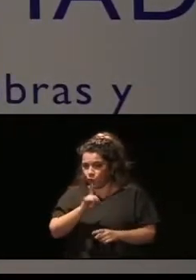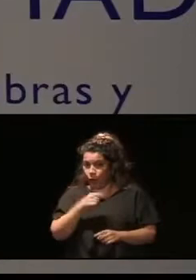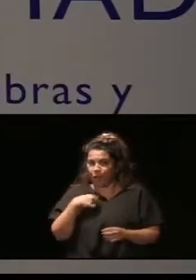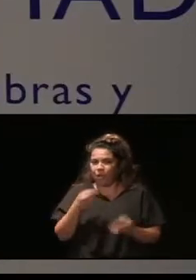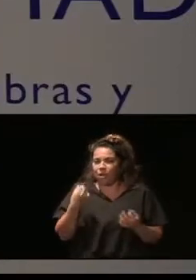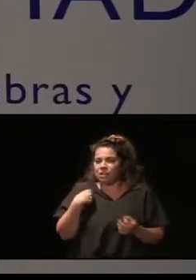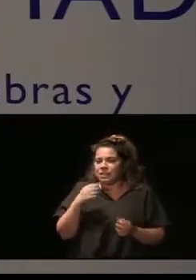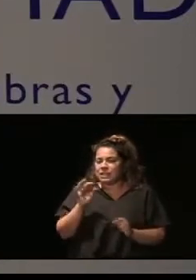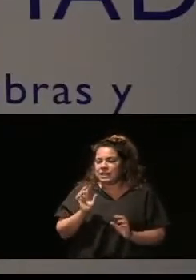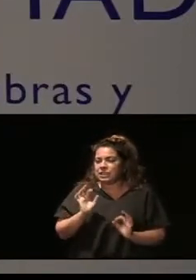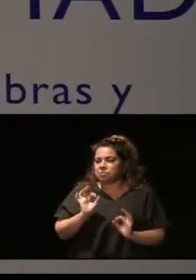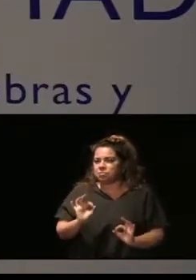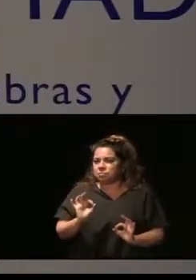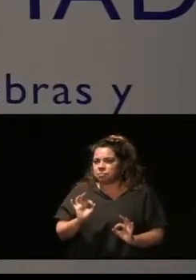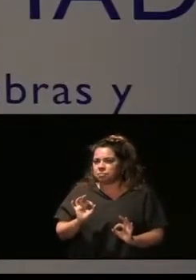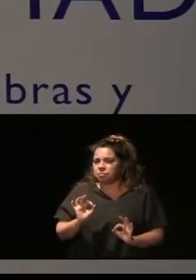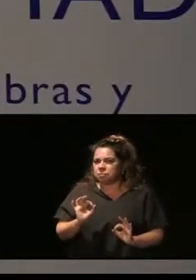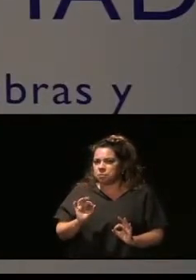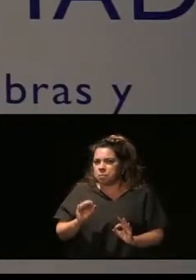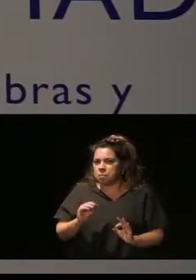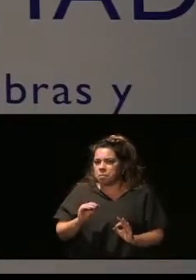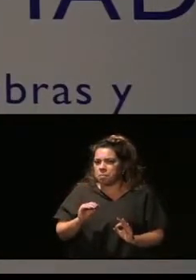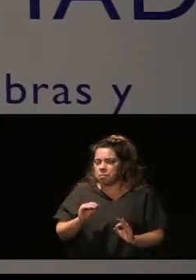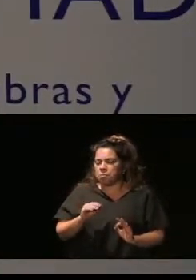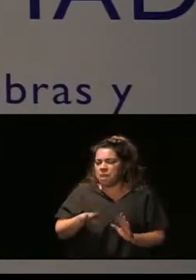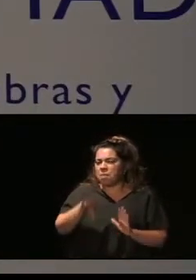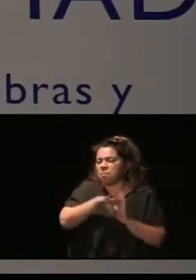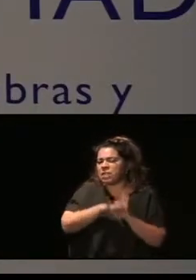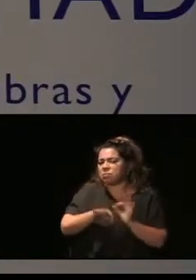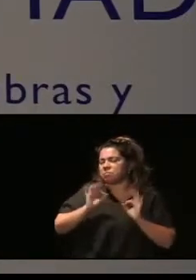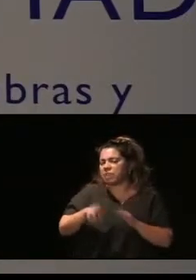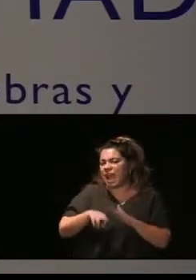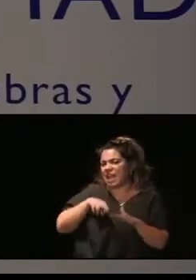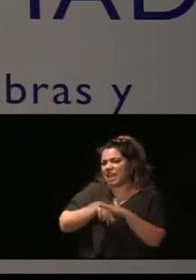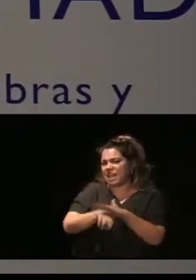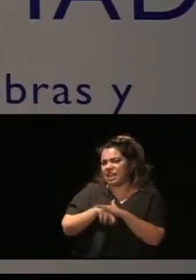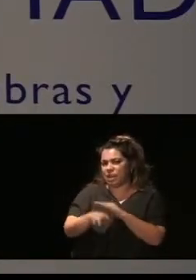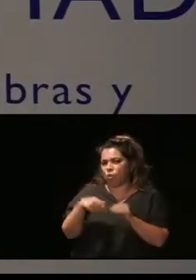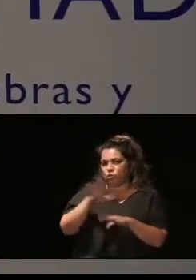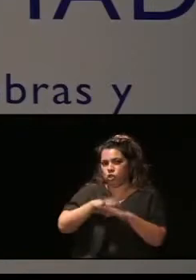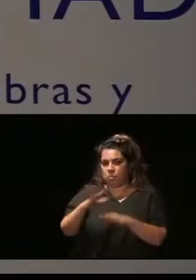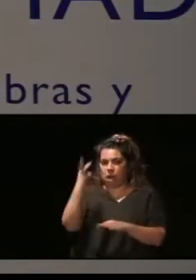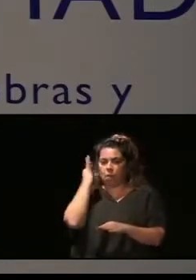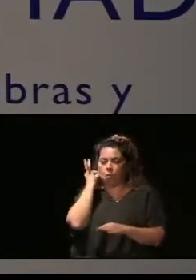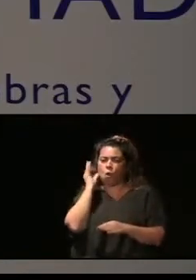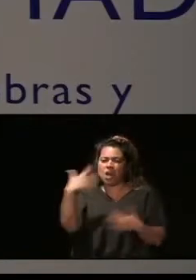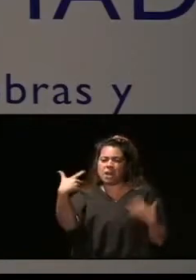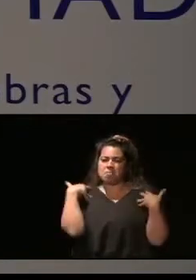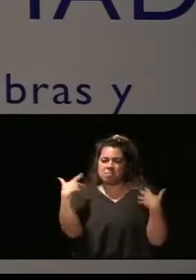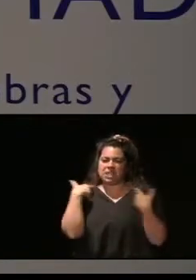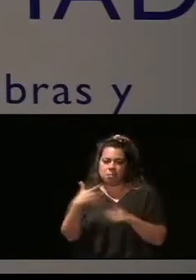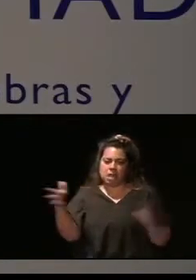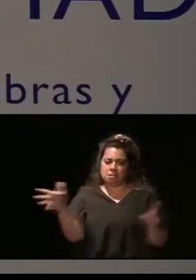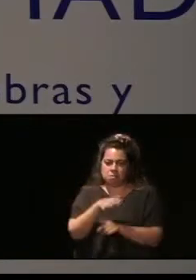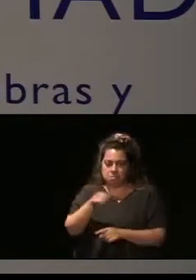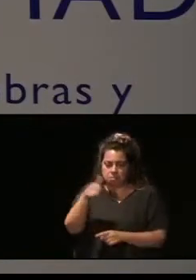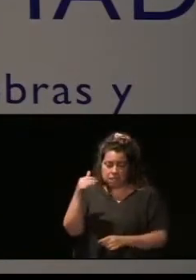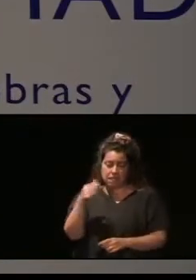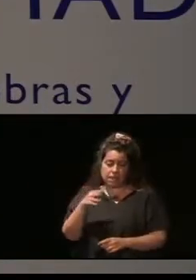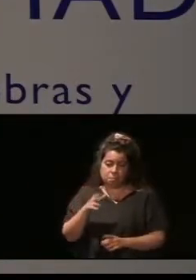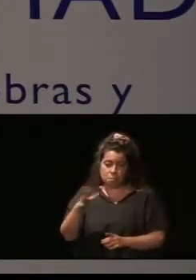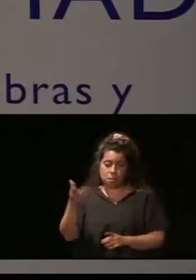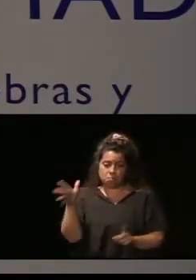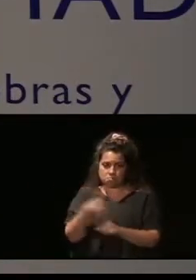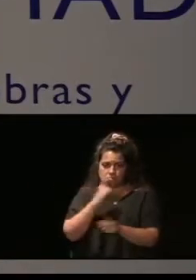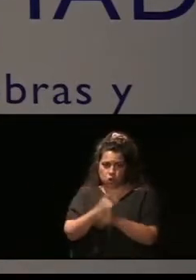los principios inspiradores del funcionamiento de todos los recursos de la red de atención a mujeres víctimas de violencia de género, que es el de interseccionalidad, porque